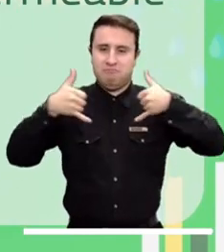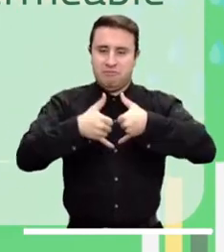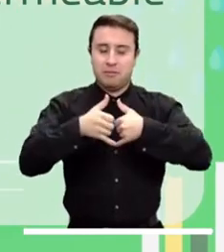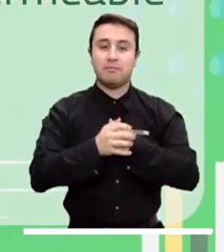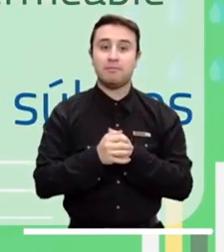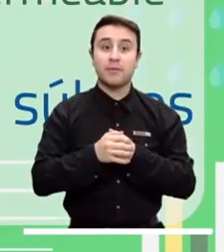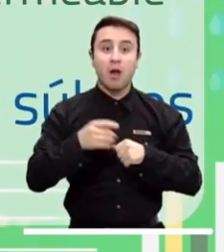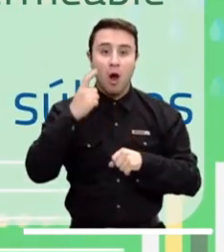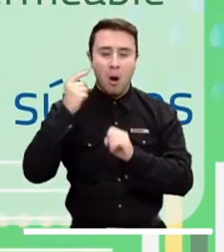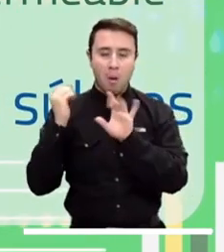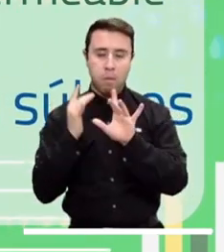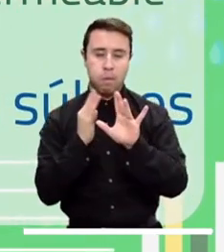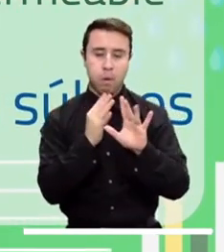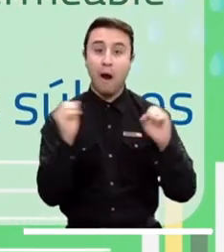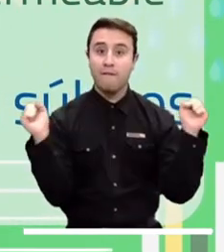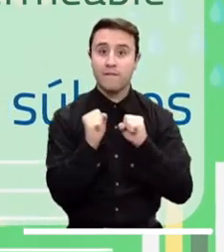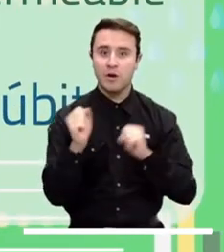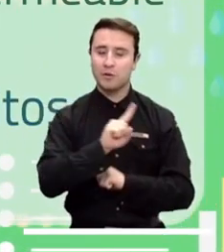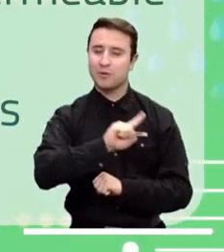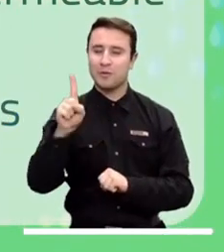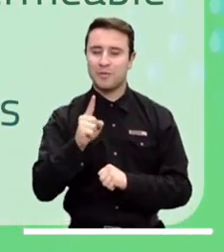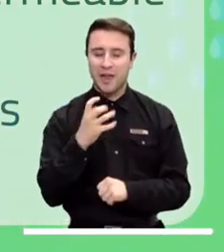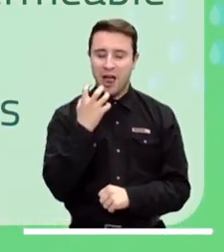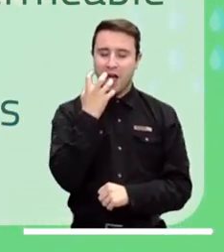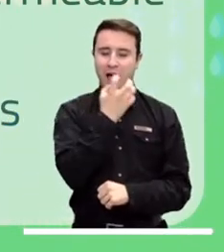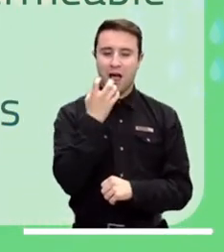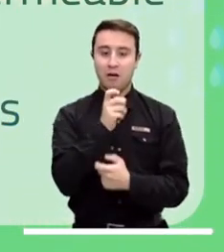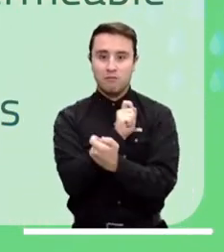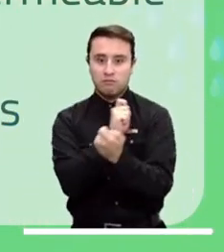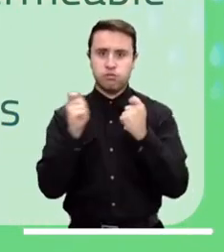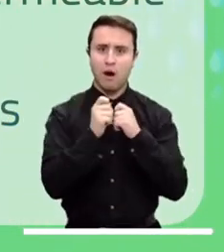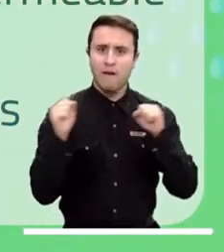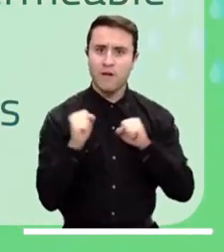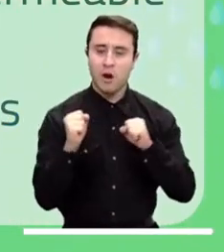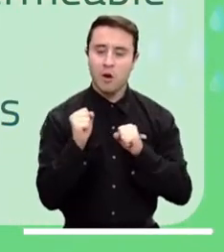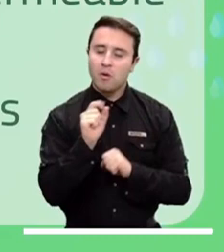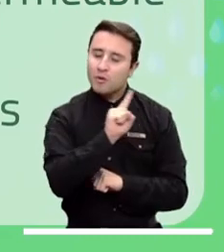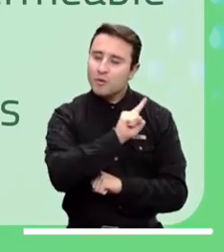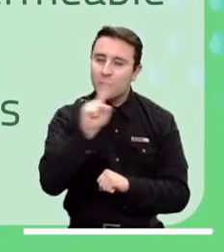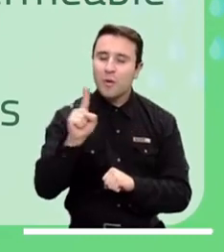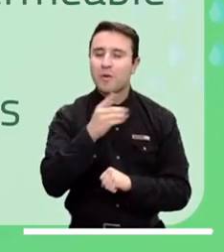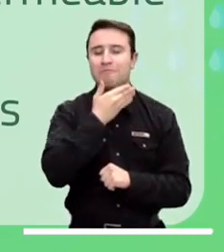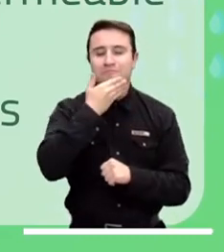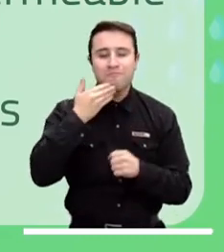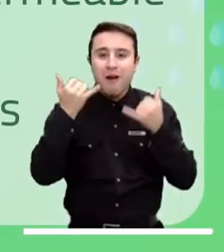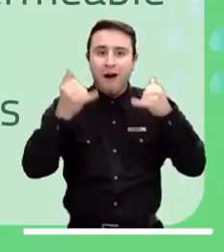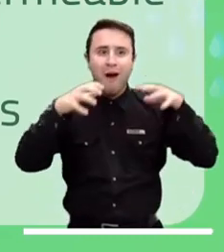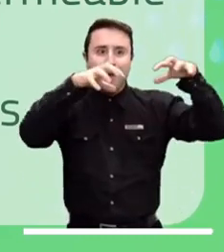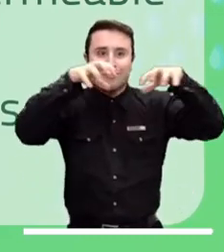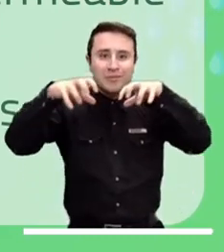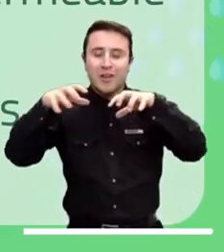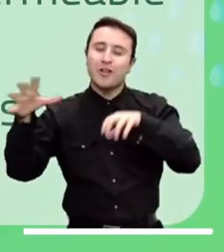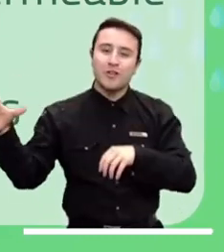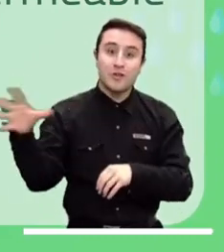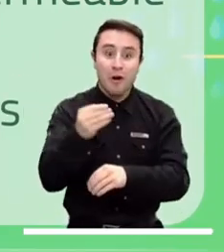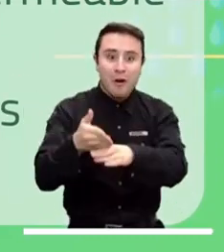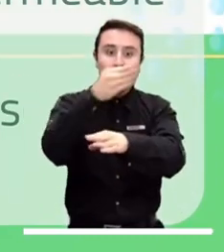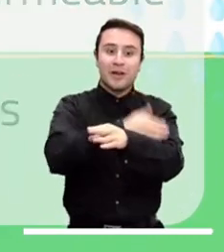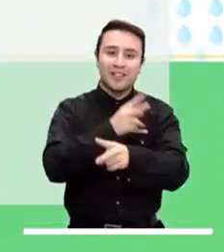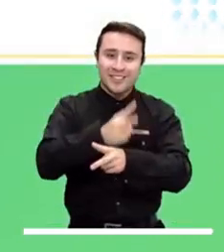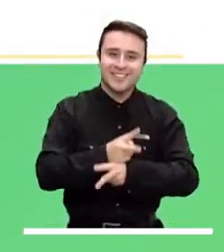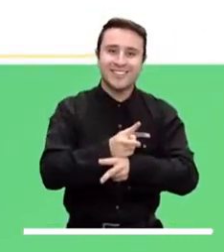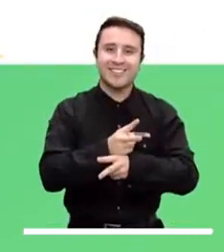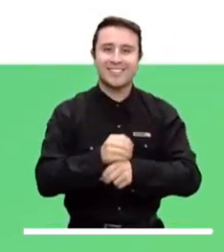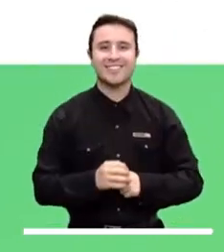Evite las corrientes frías de aire. No se exponga a cambios súbitos de temperatura. En esta temporada de lluvias, todos